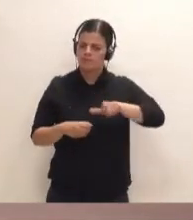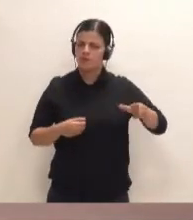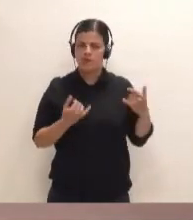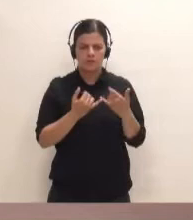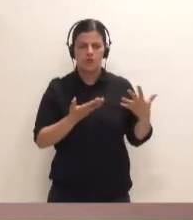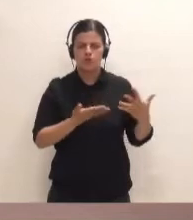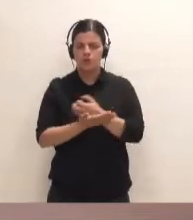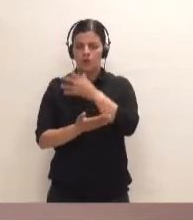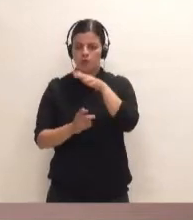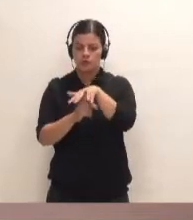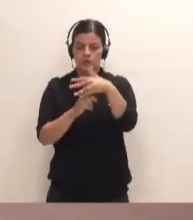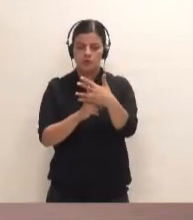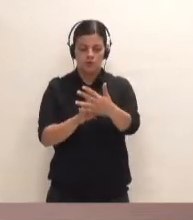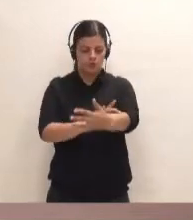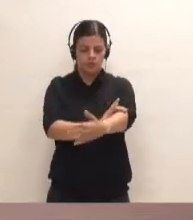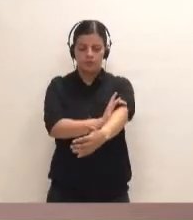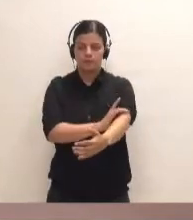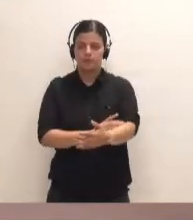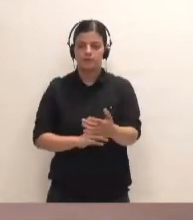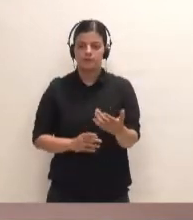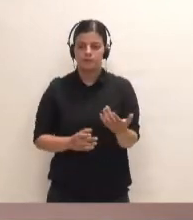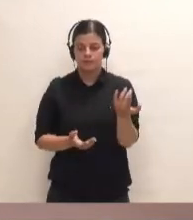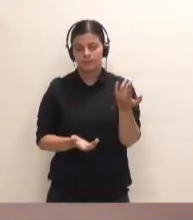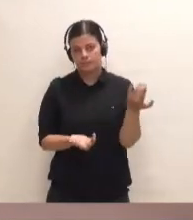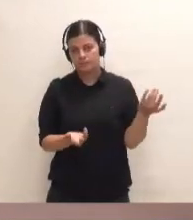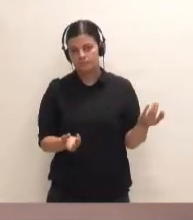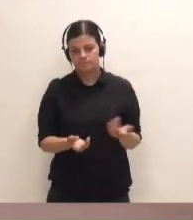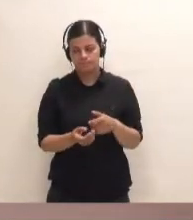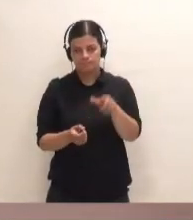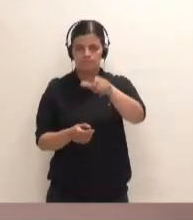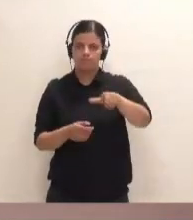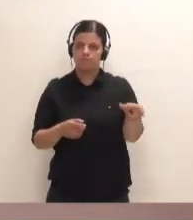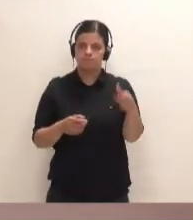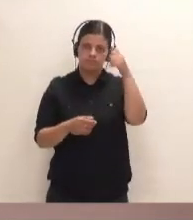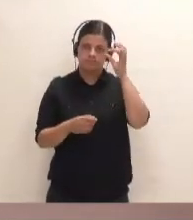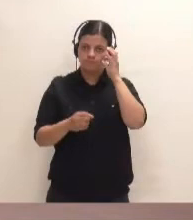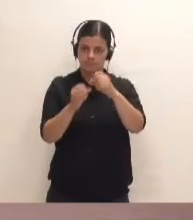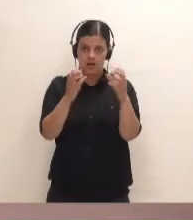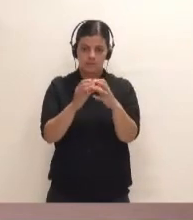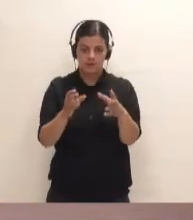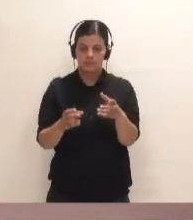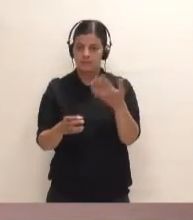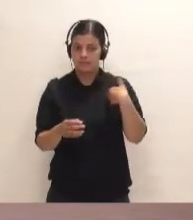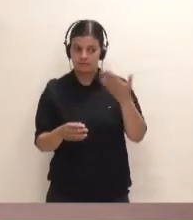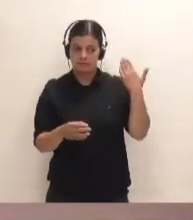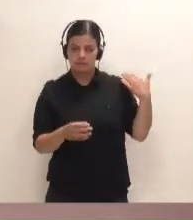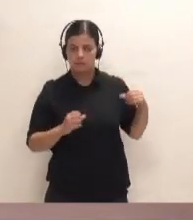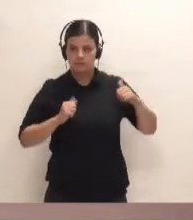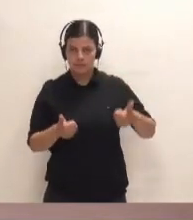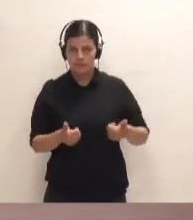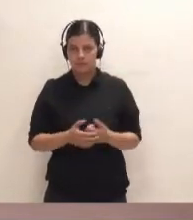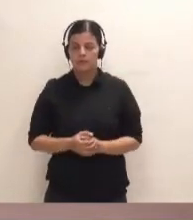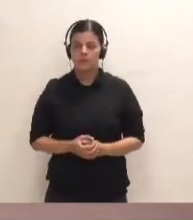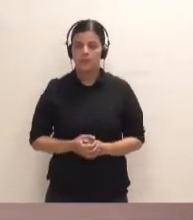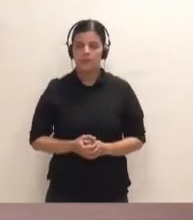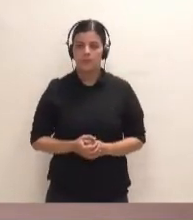por la situación en que están pasando los palmeros y palmeras desde el día de ayer y que